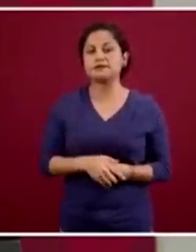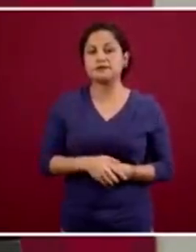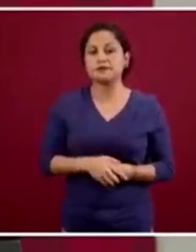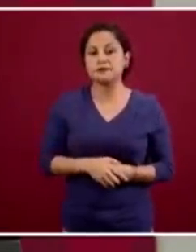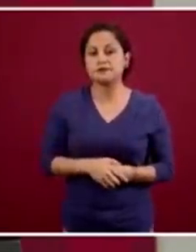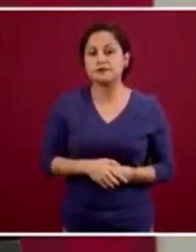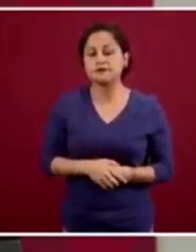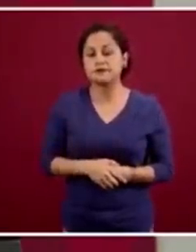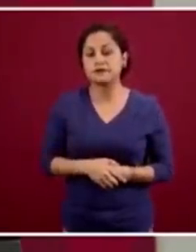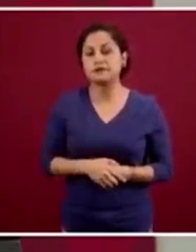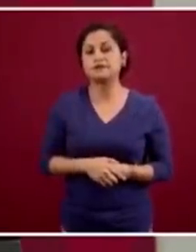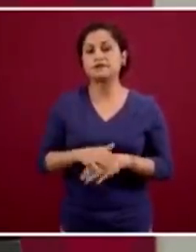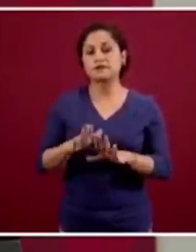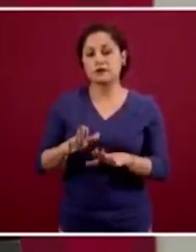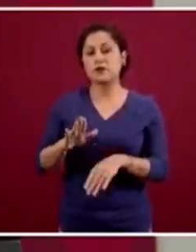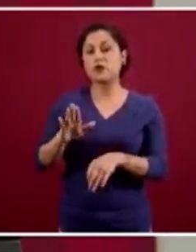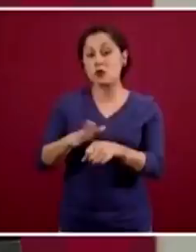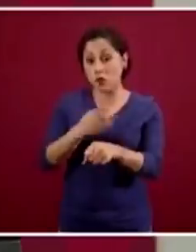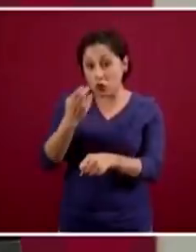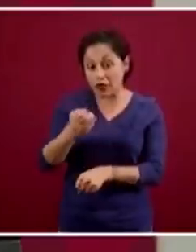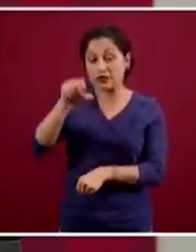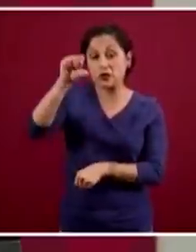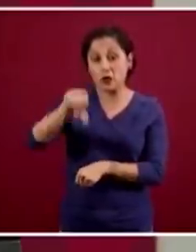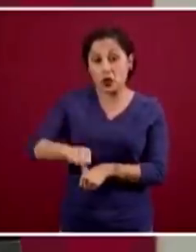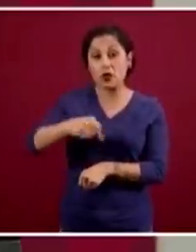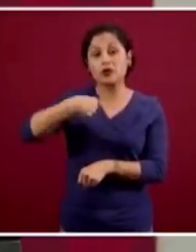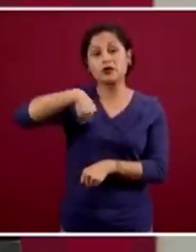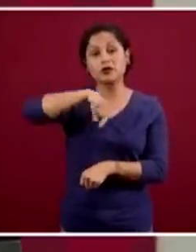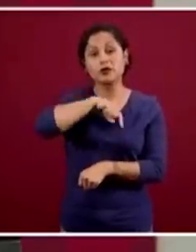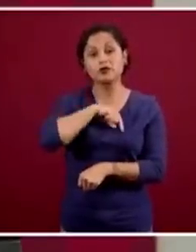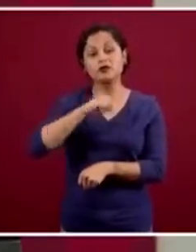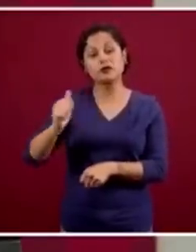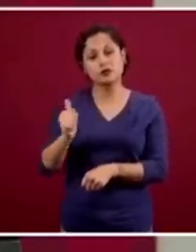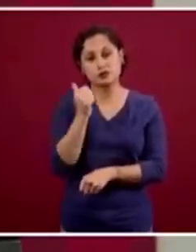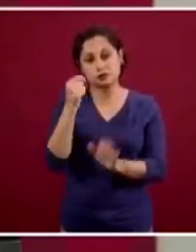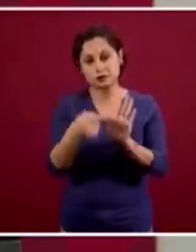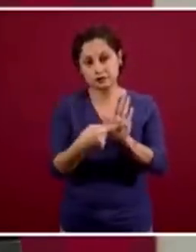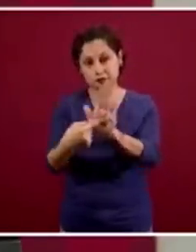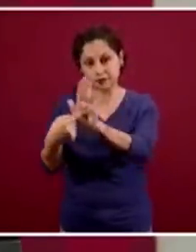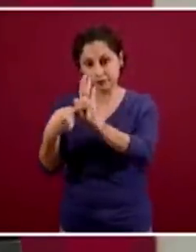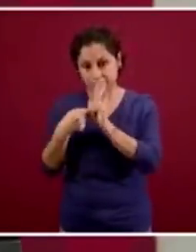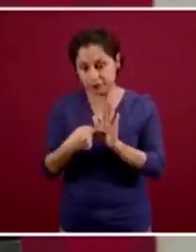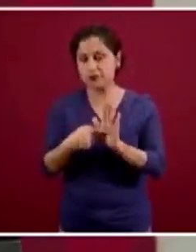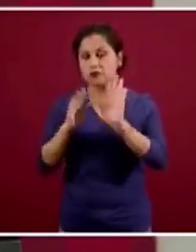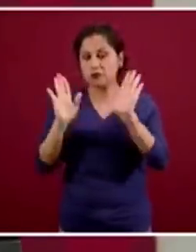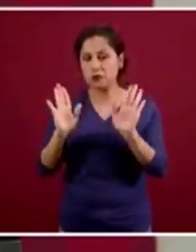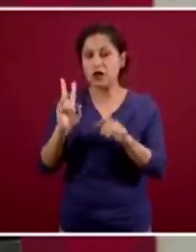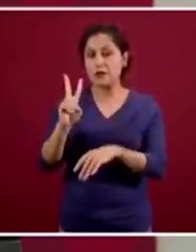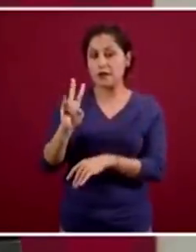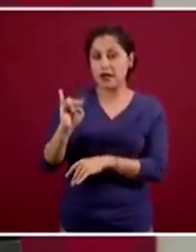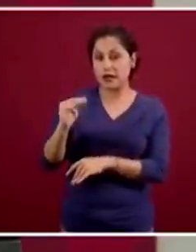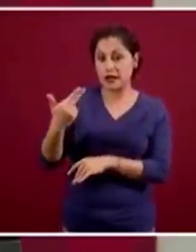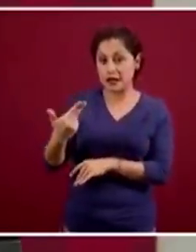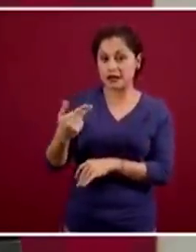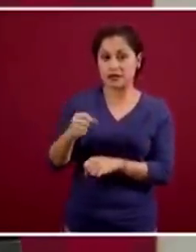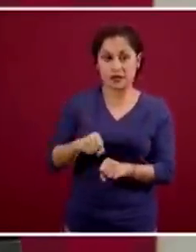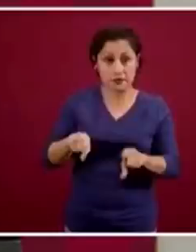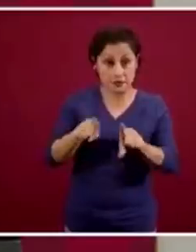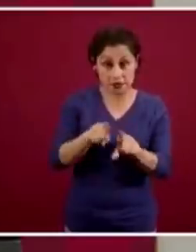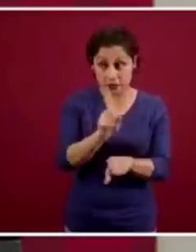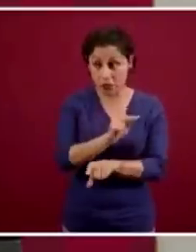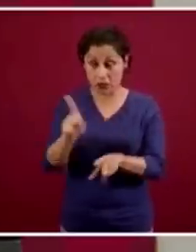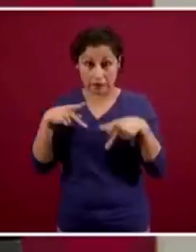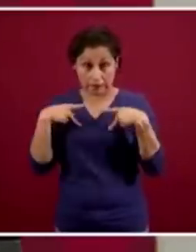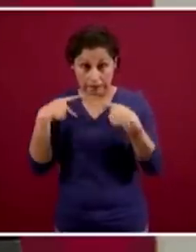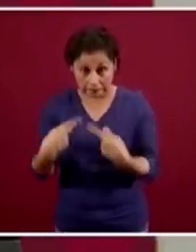hoy es precisamente porque sabemos que no toda persona que vive con VIH tiene una depresión del sistema inmune, esto debe quedar muy claro, pero